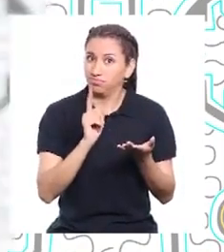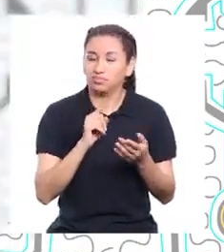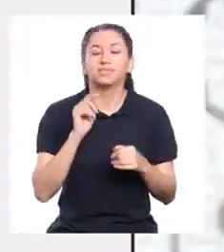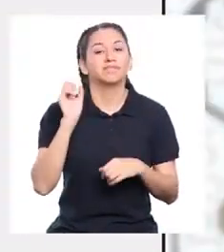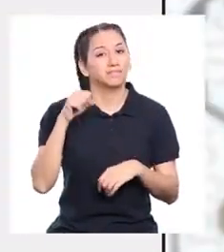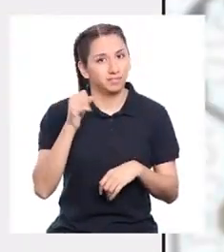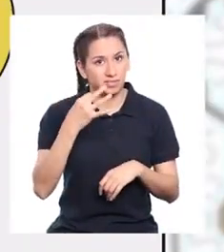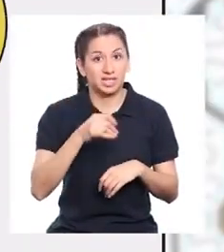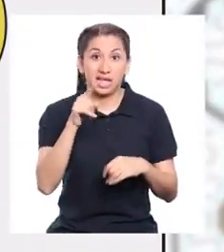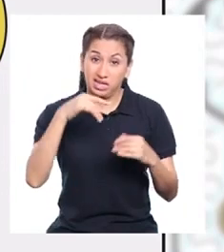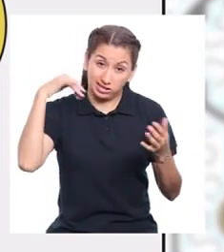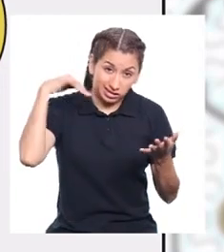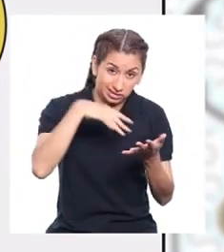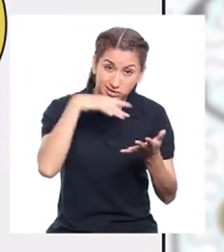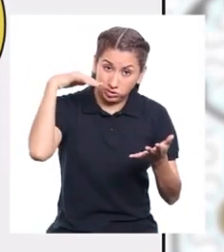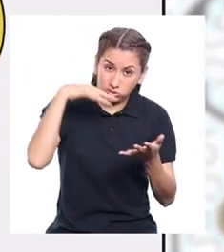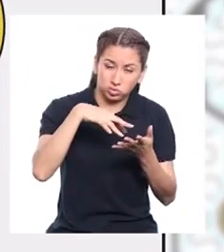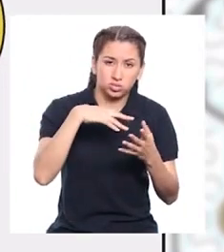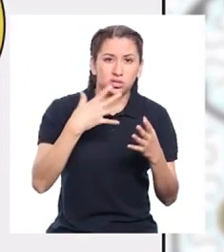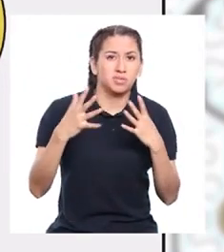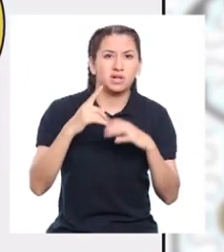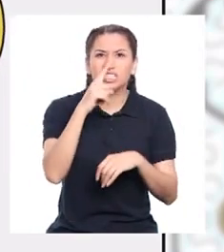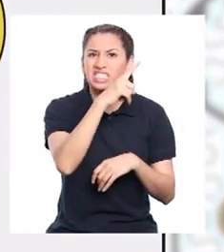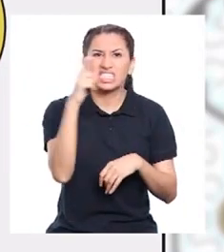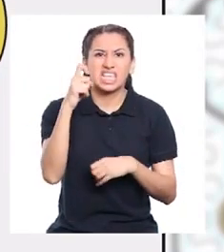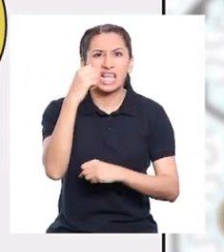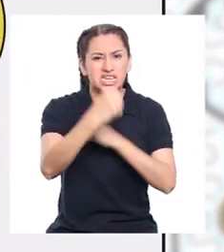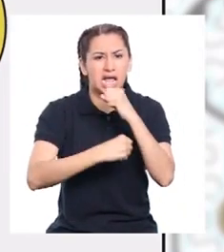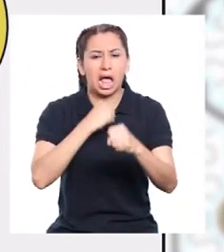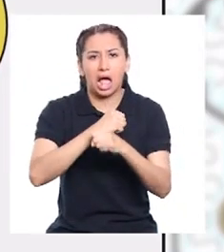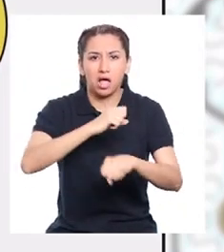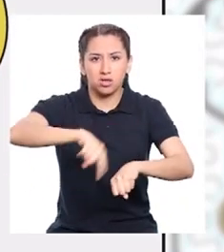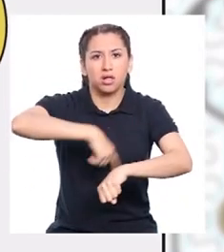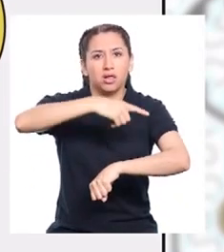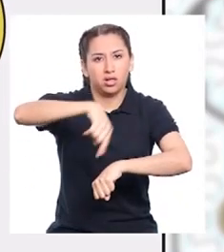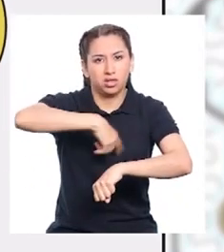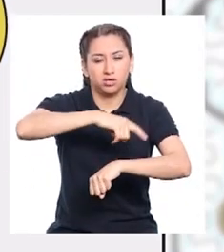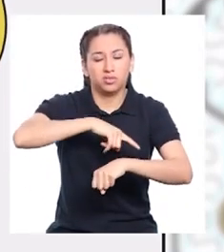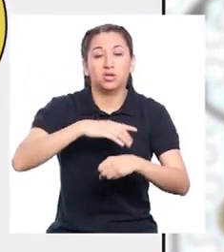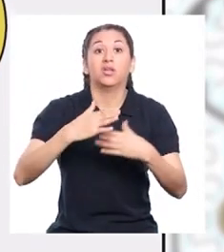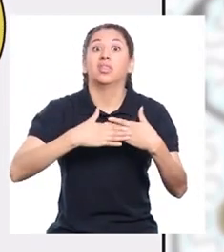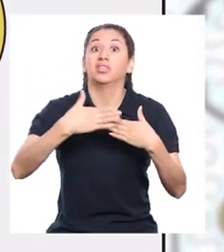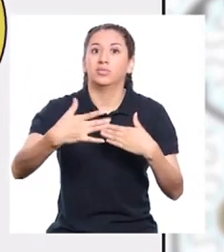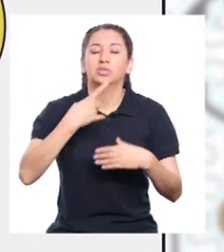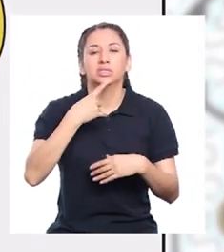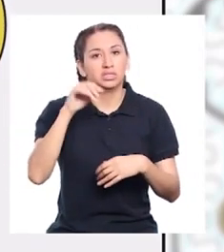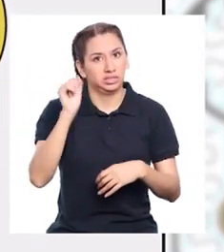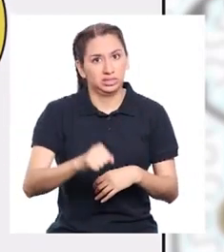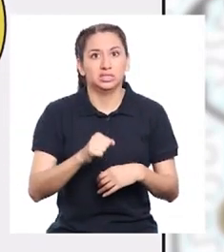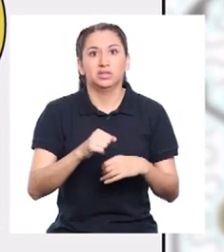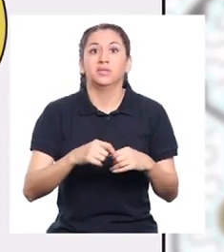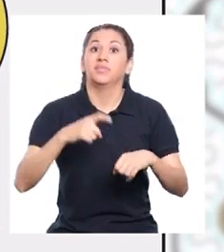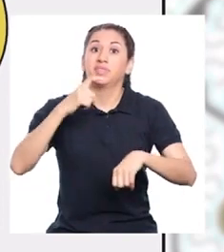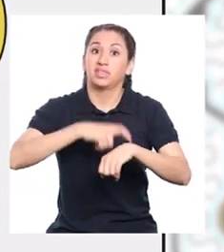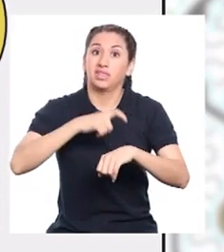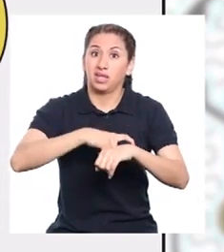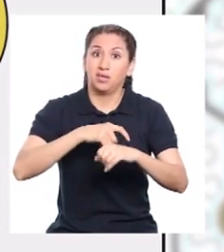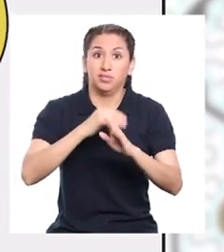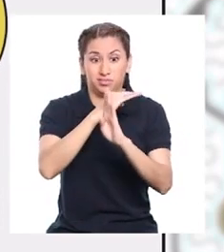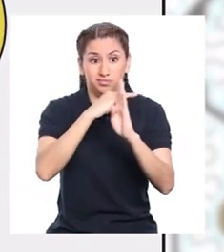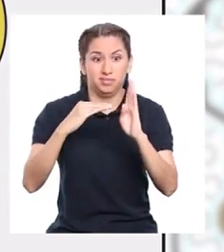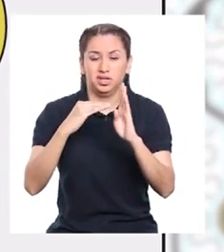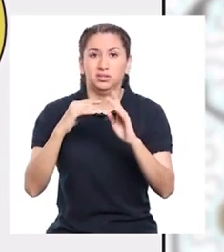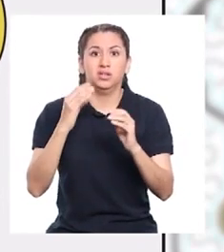efecto, este estudio se desarrolló durante los últimos 100 años, llegando a la conclusión de que la temperatura media se ha